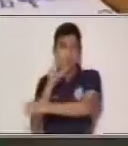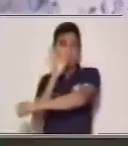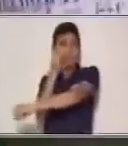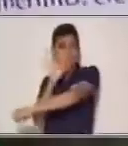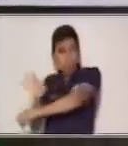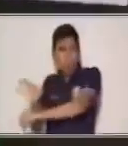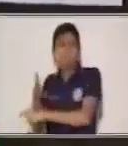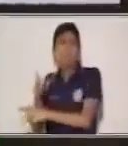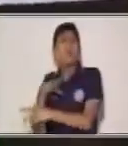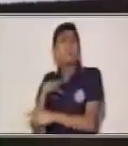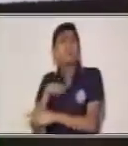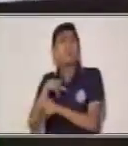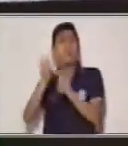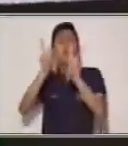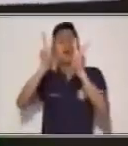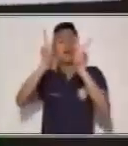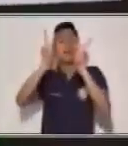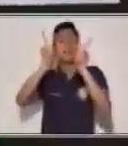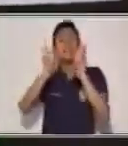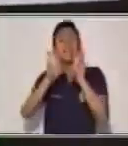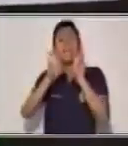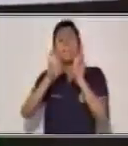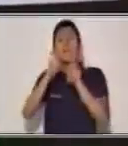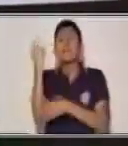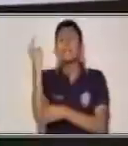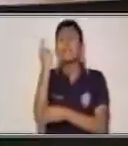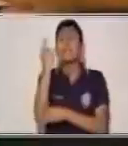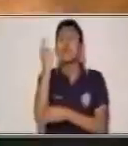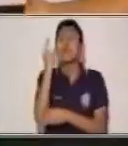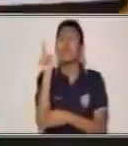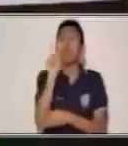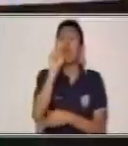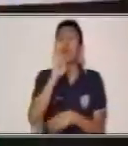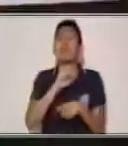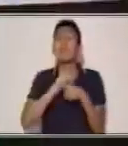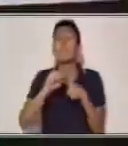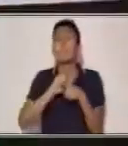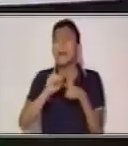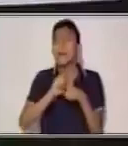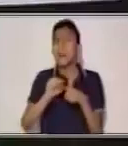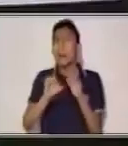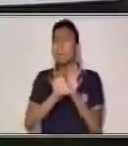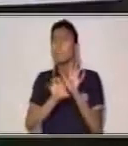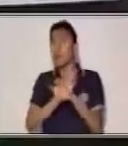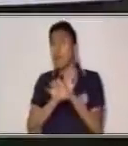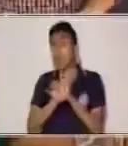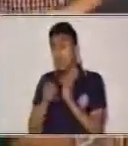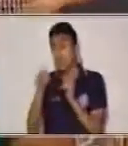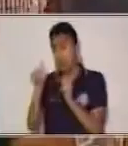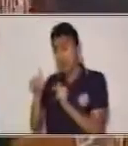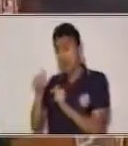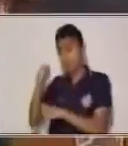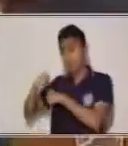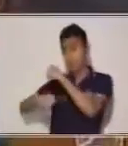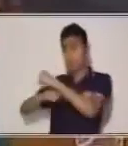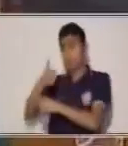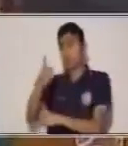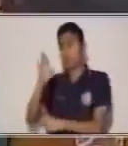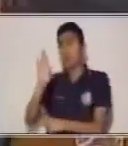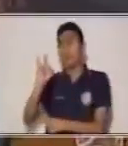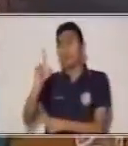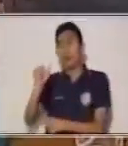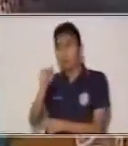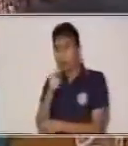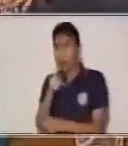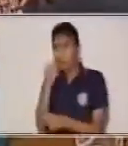que no deben practicarse. Por ejemplo, la mentira, el engaño, la avaricia.